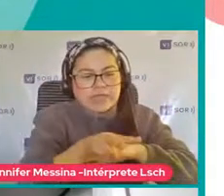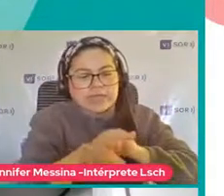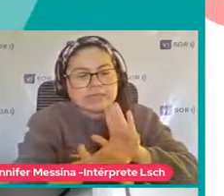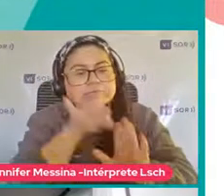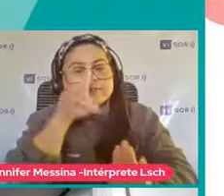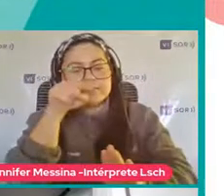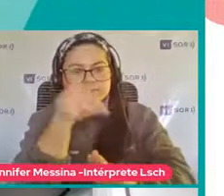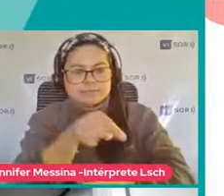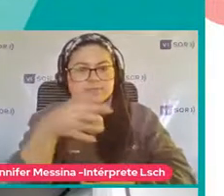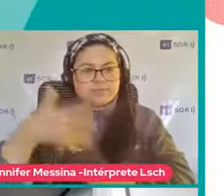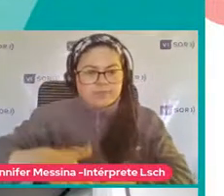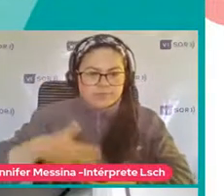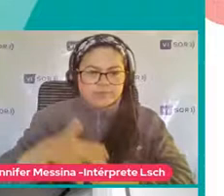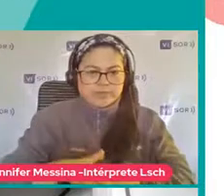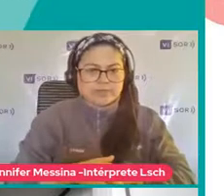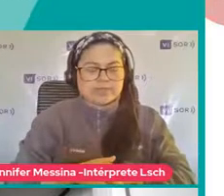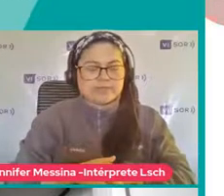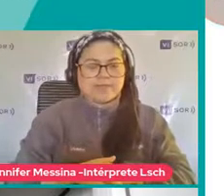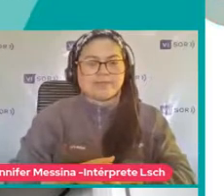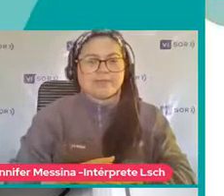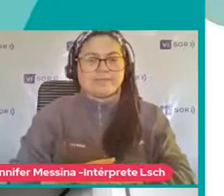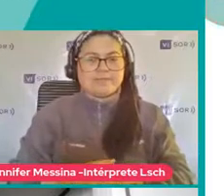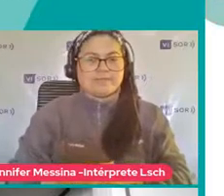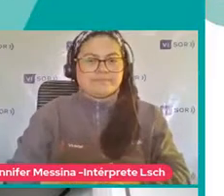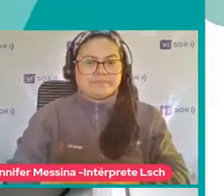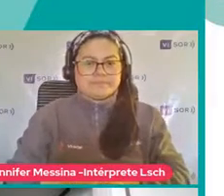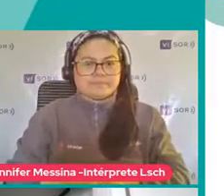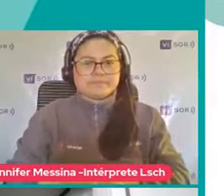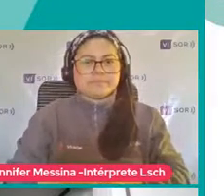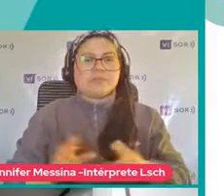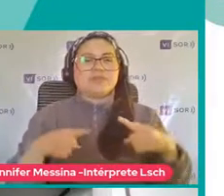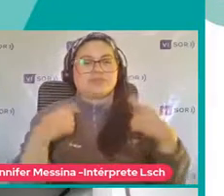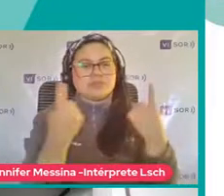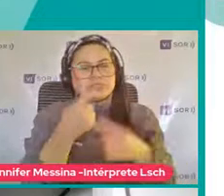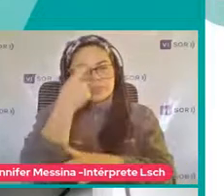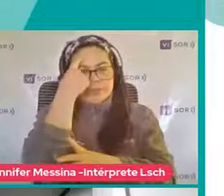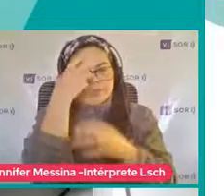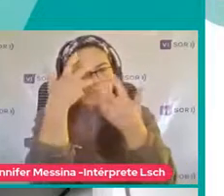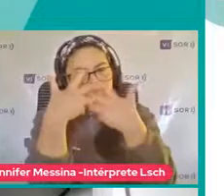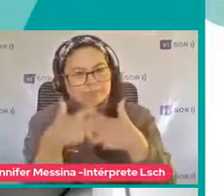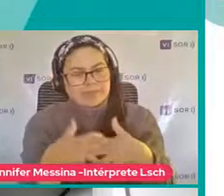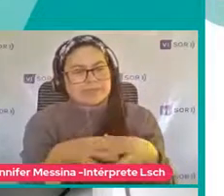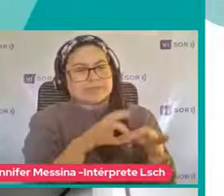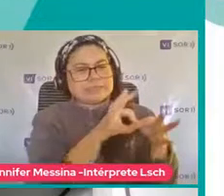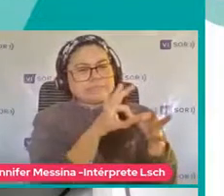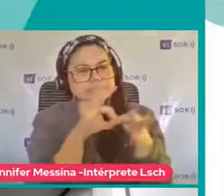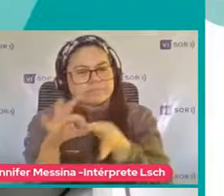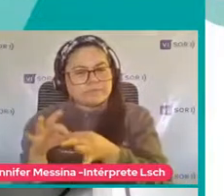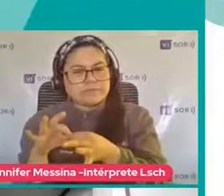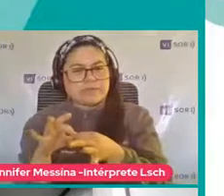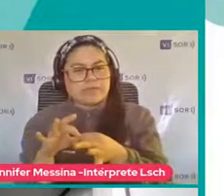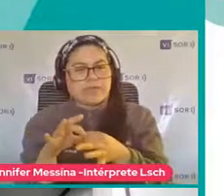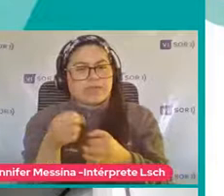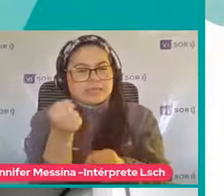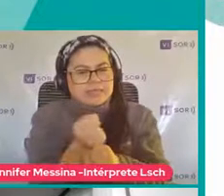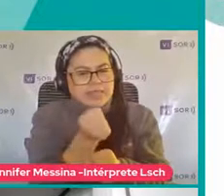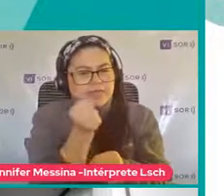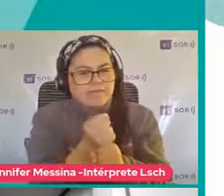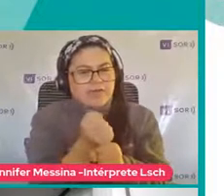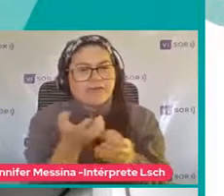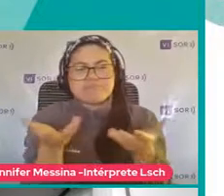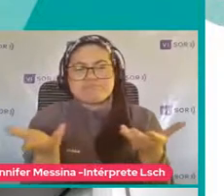Si podemos Definir Hoy día Nuestro trabajo Y también